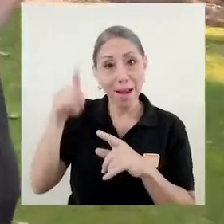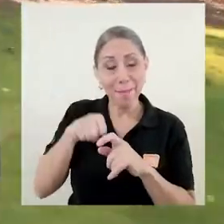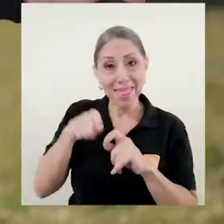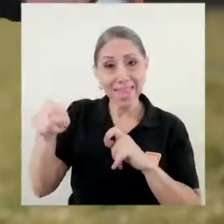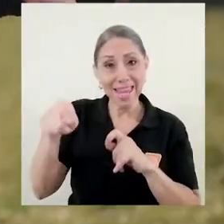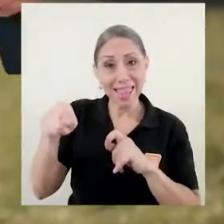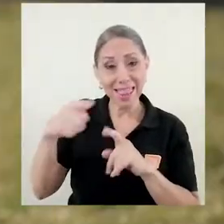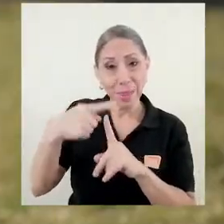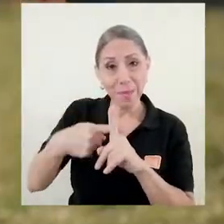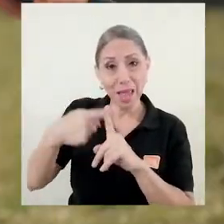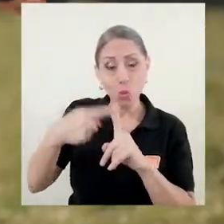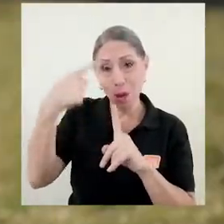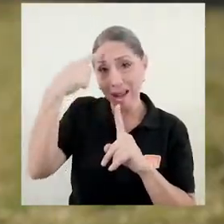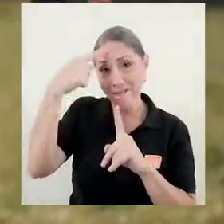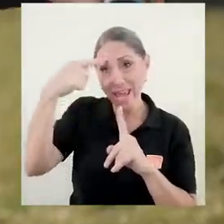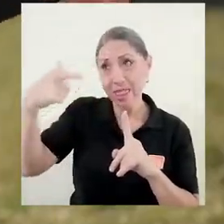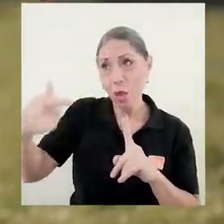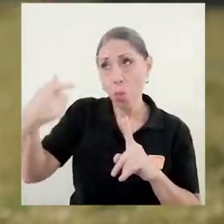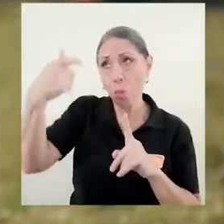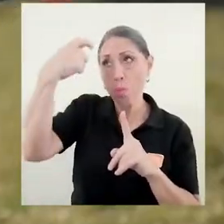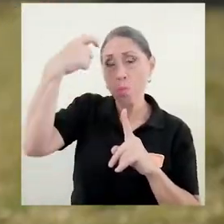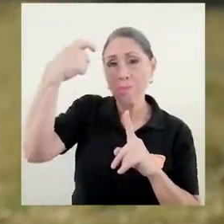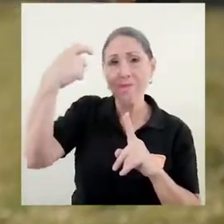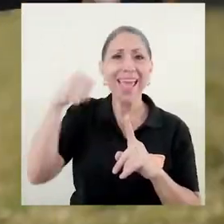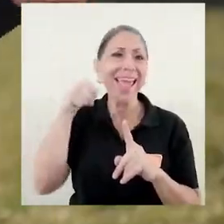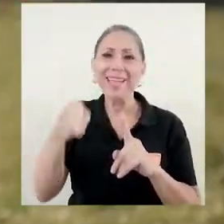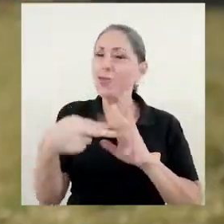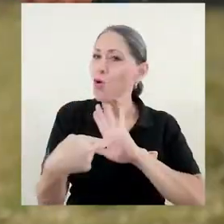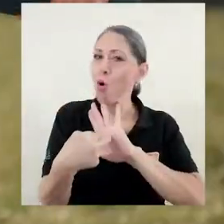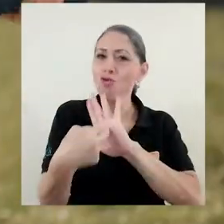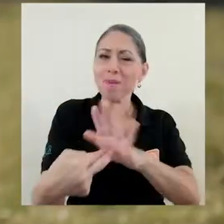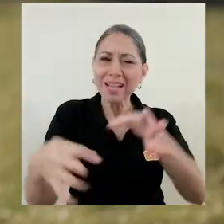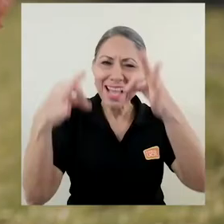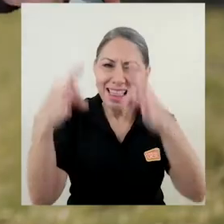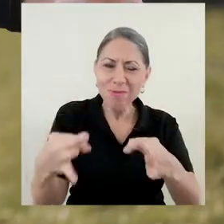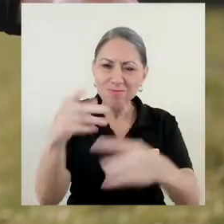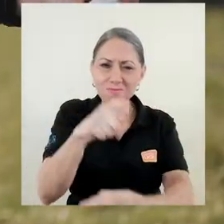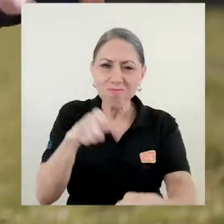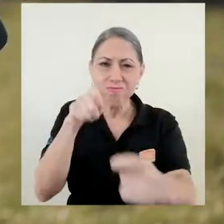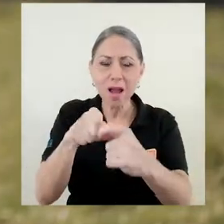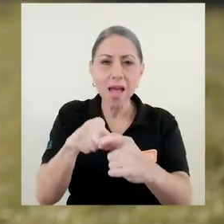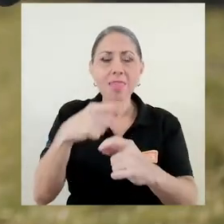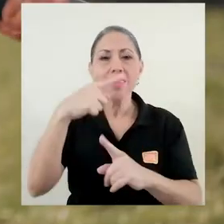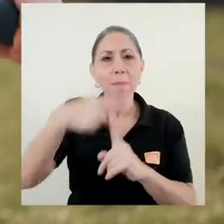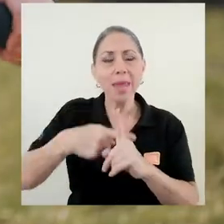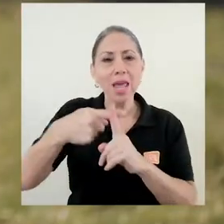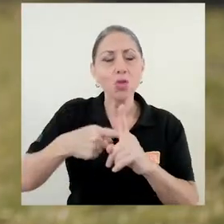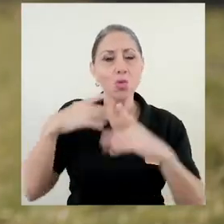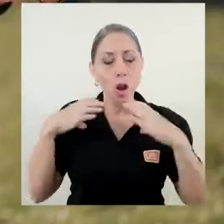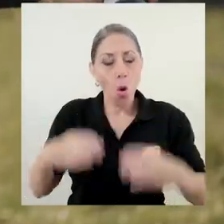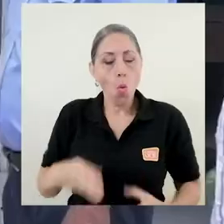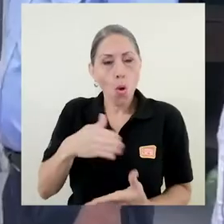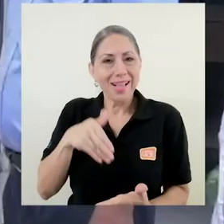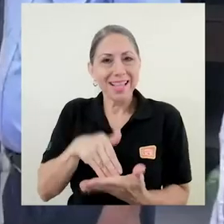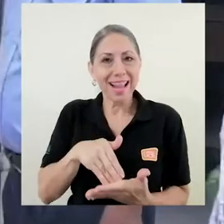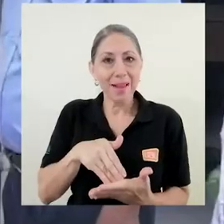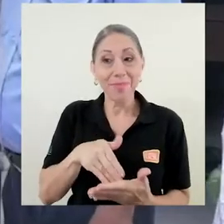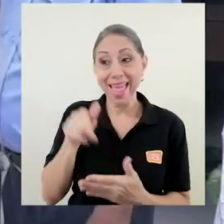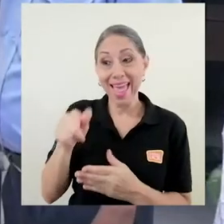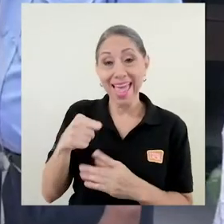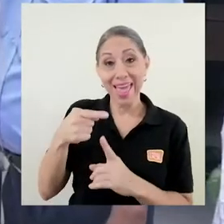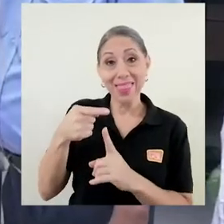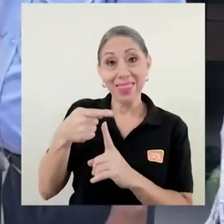válida, no es suficientemente representativa de la temperatura corporal central. Los